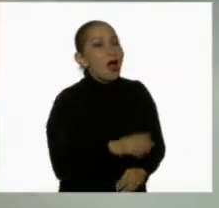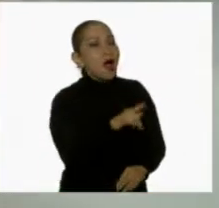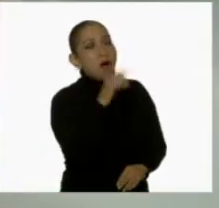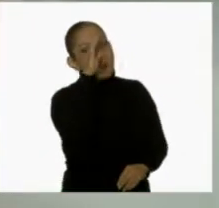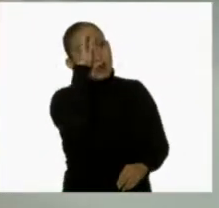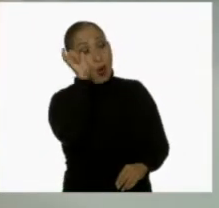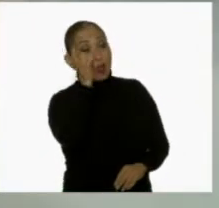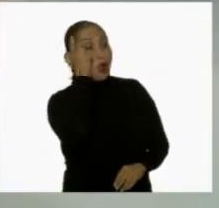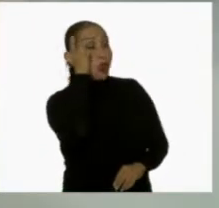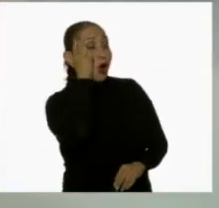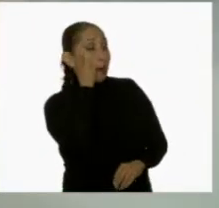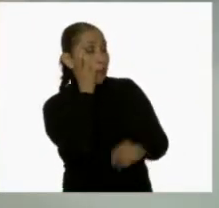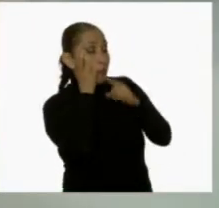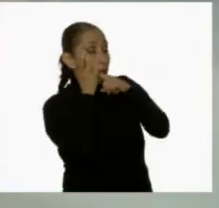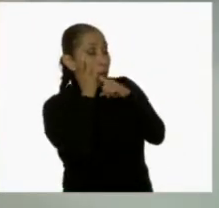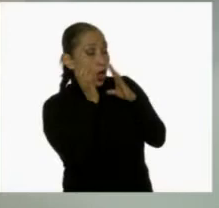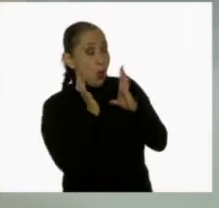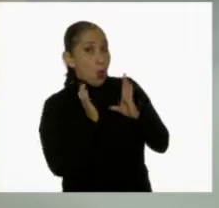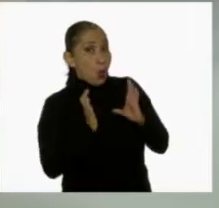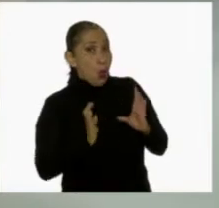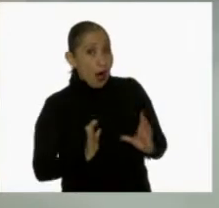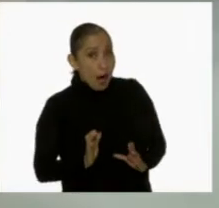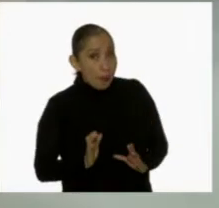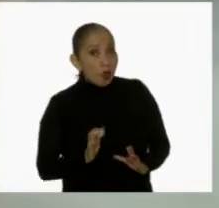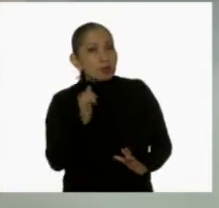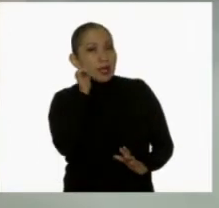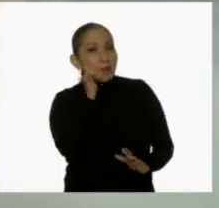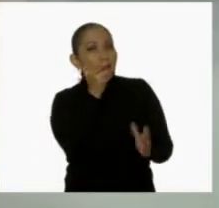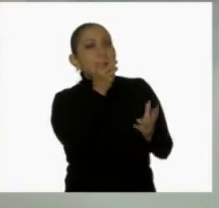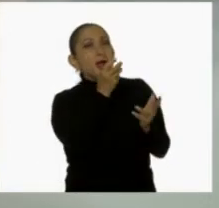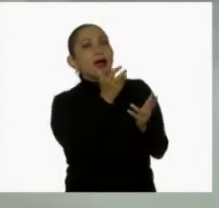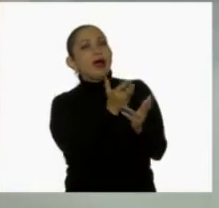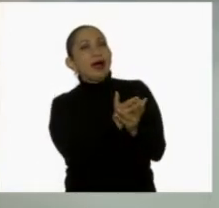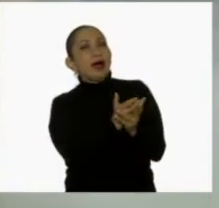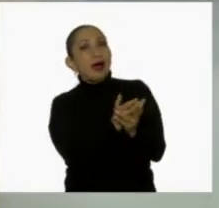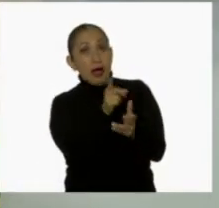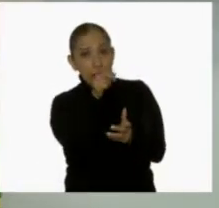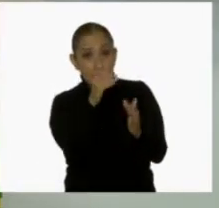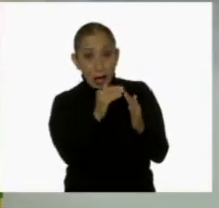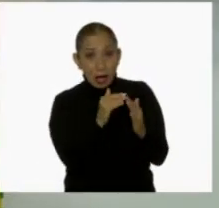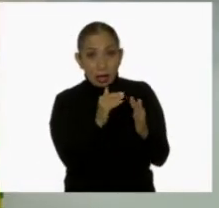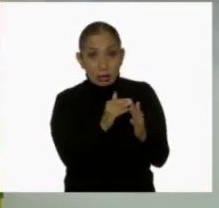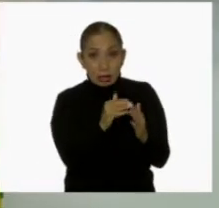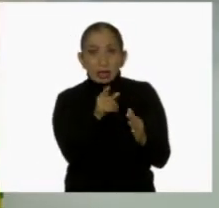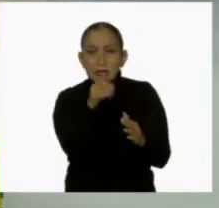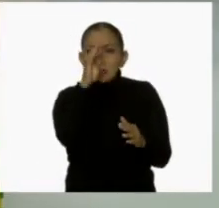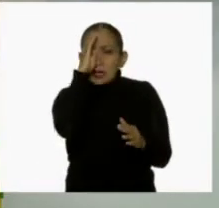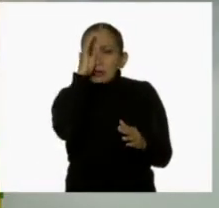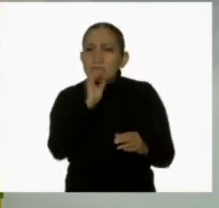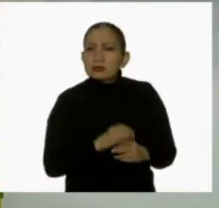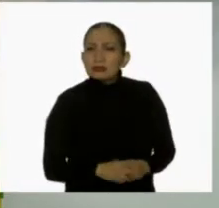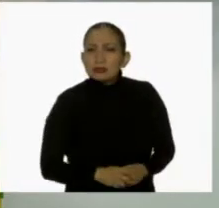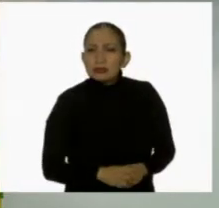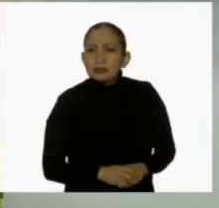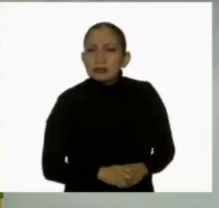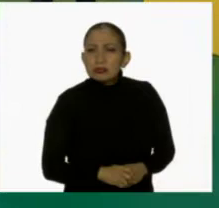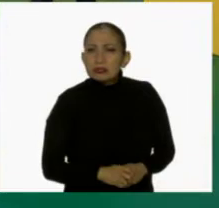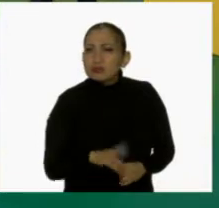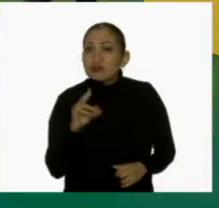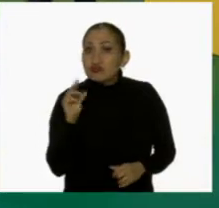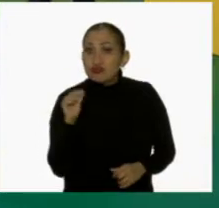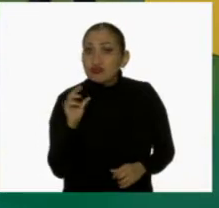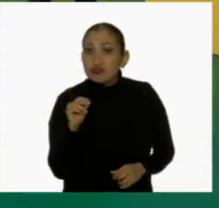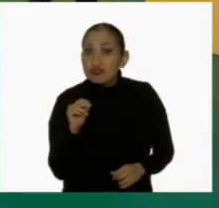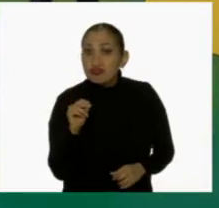estamos dormidos, entonces nuestro cuerpo siempre descansa. Ustedes allá en casa, ¿qué es lo que opinan? ¡No!